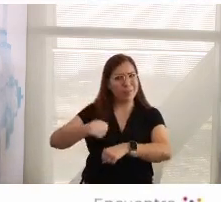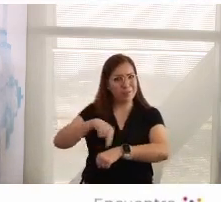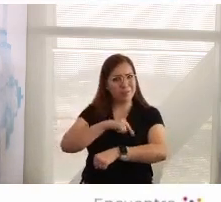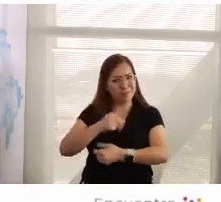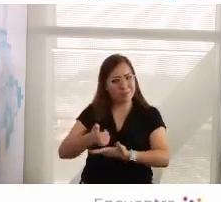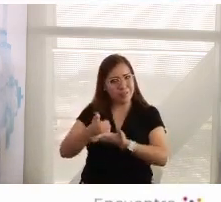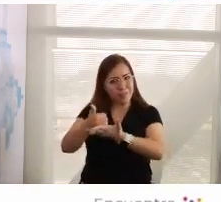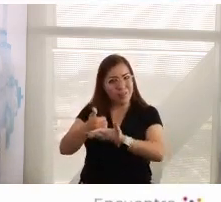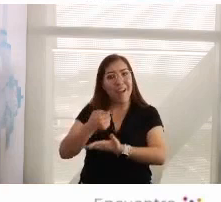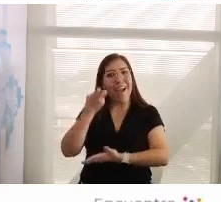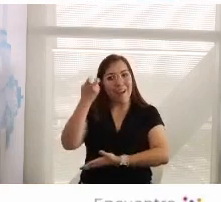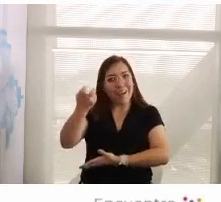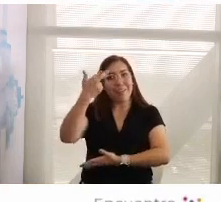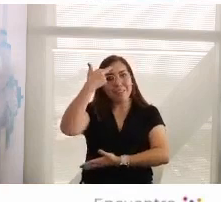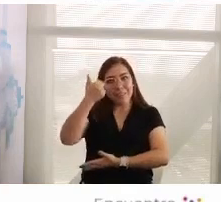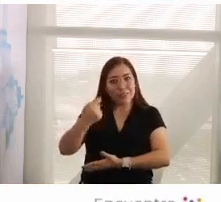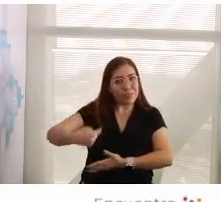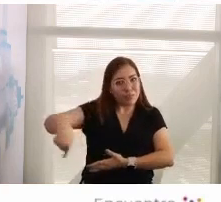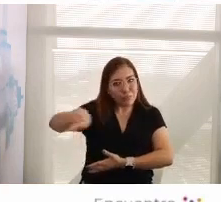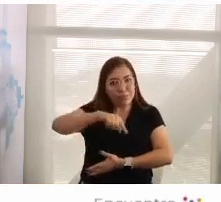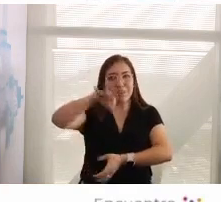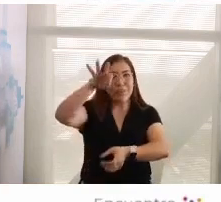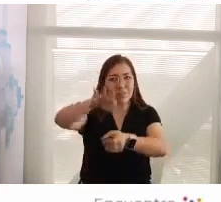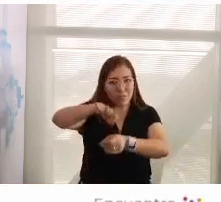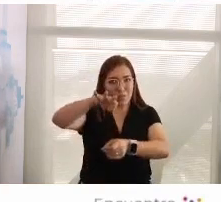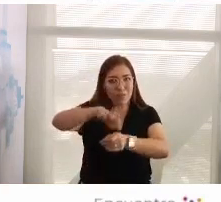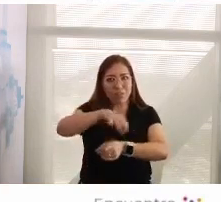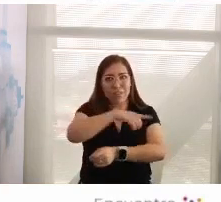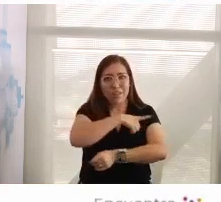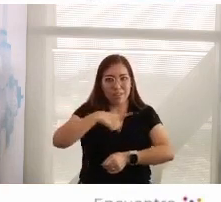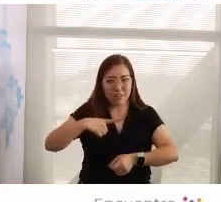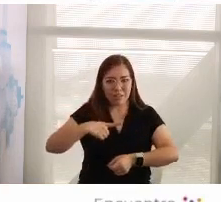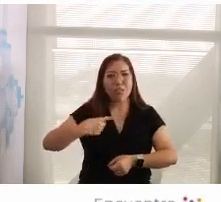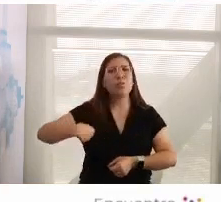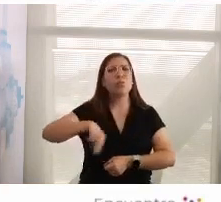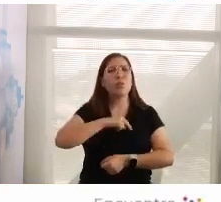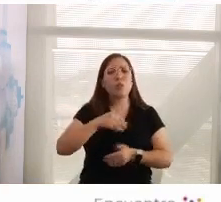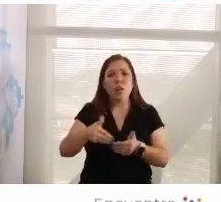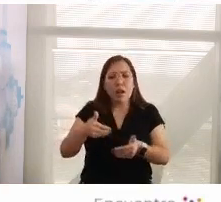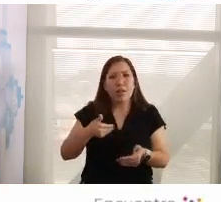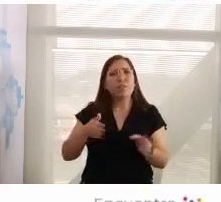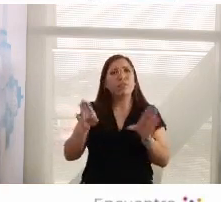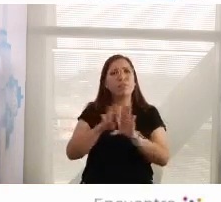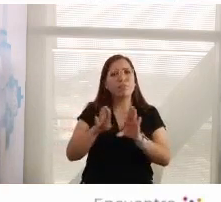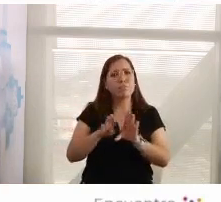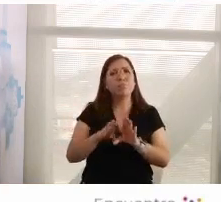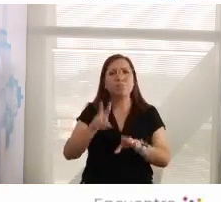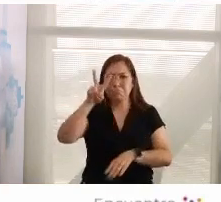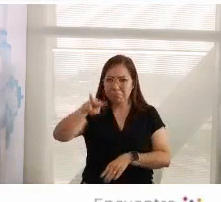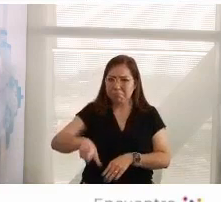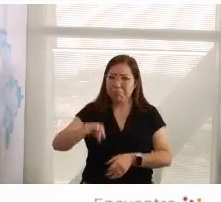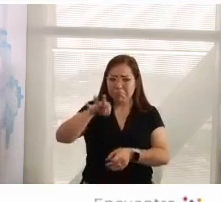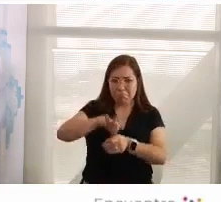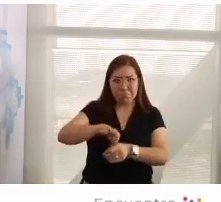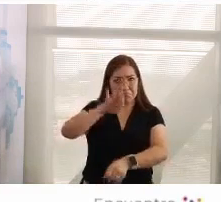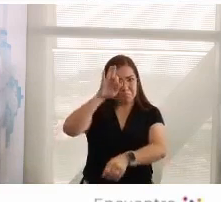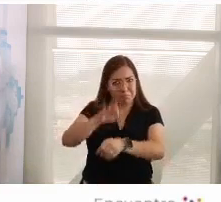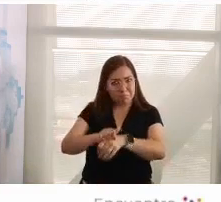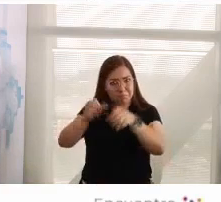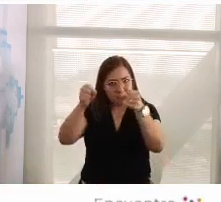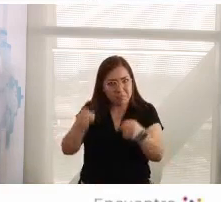es el mejor... Y nosotros nos encargaremos de tratar de que ese voto sea transparente, realmente tenga alguna